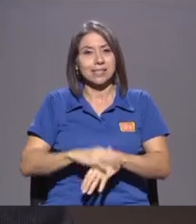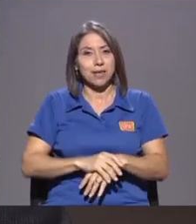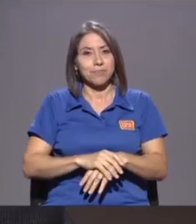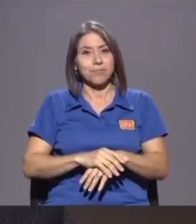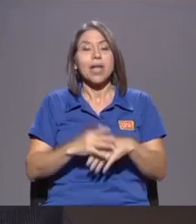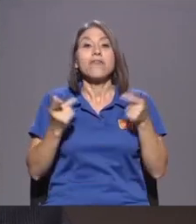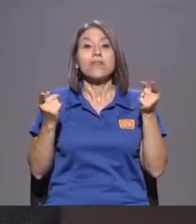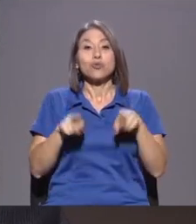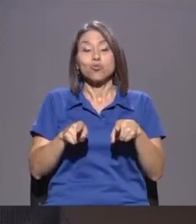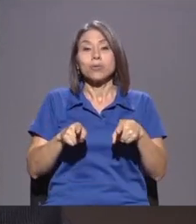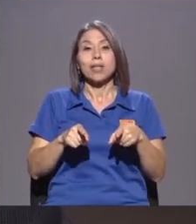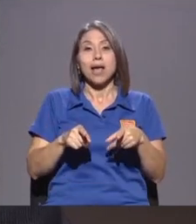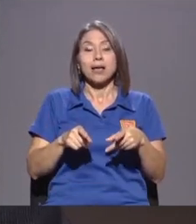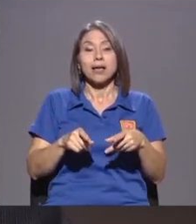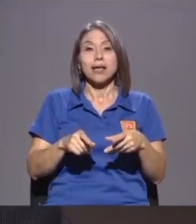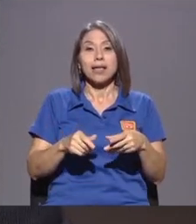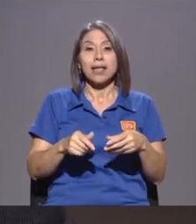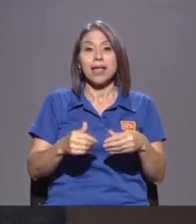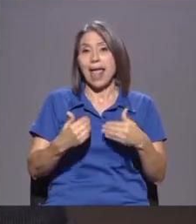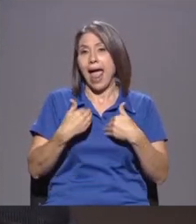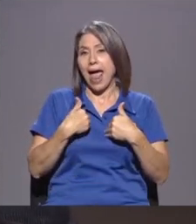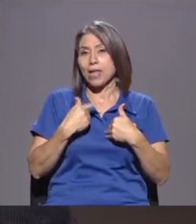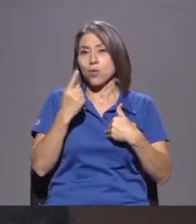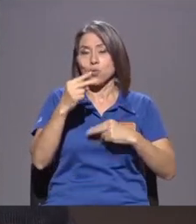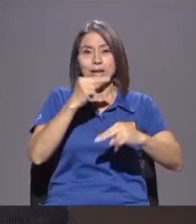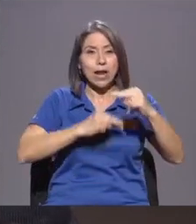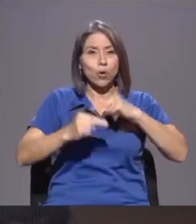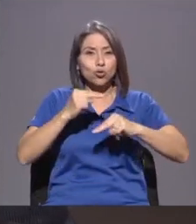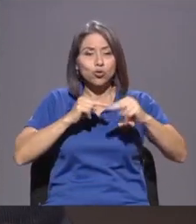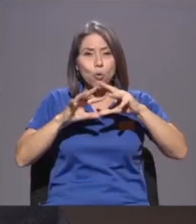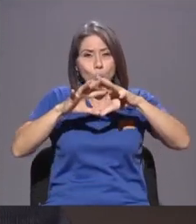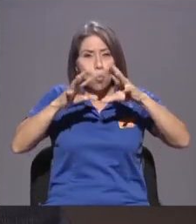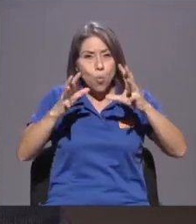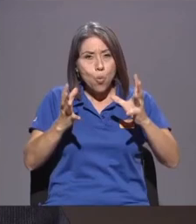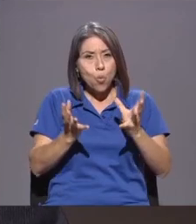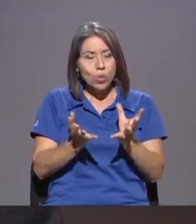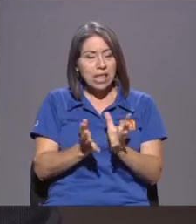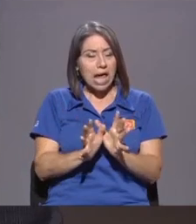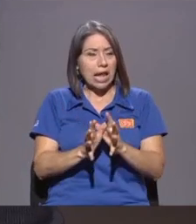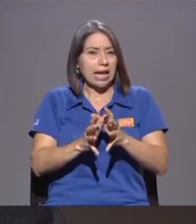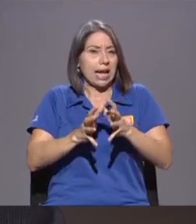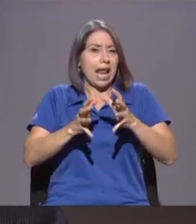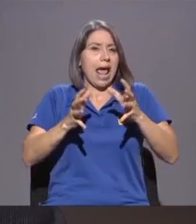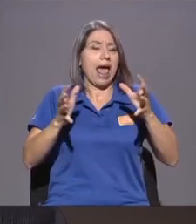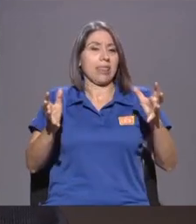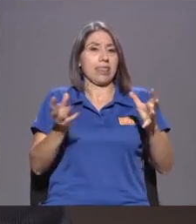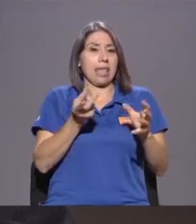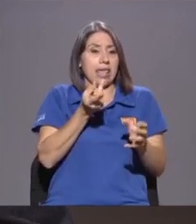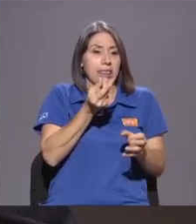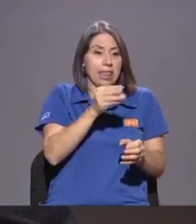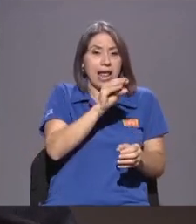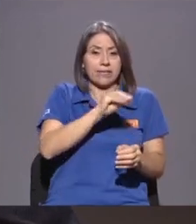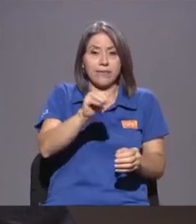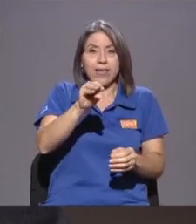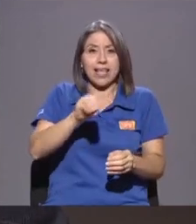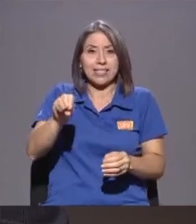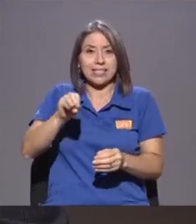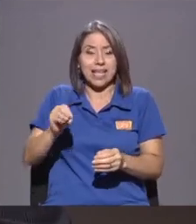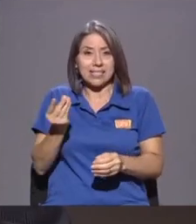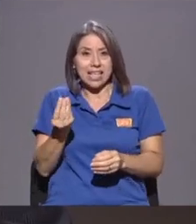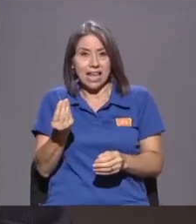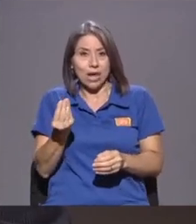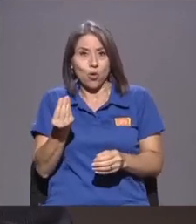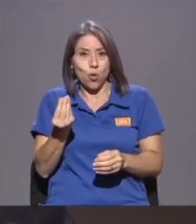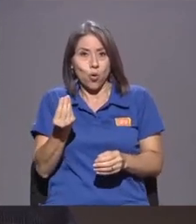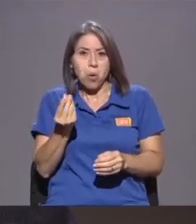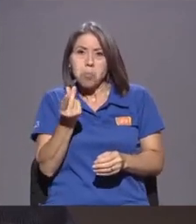Que Hay Un Negocio Mundial Muy Grande De Transferencias De Dinero Sobre Todo De